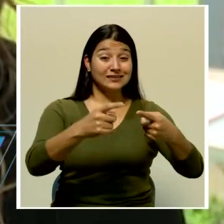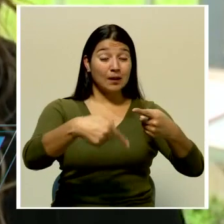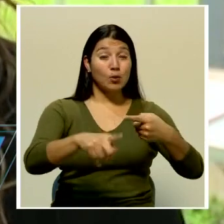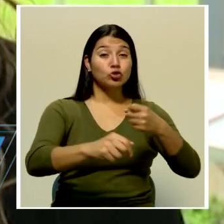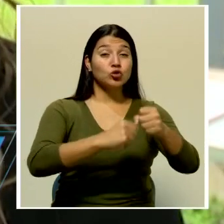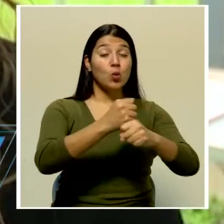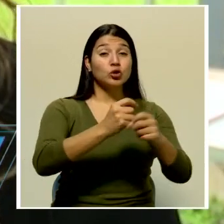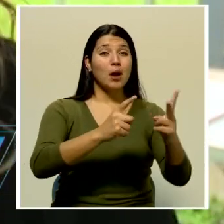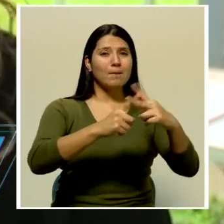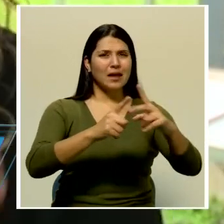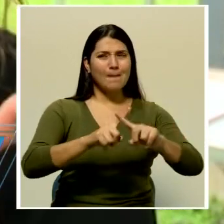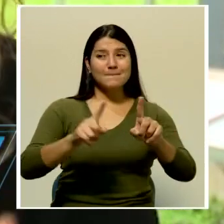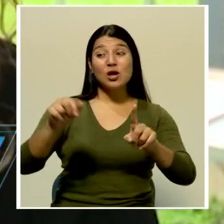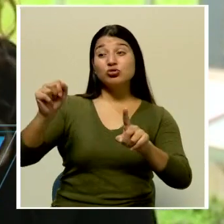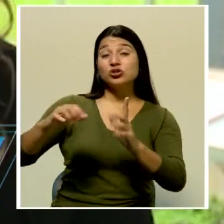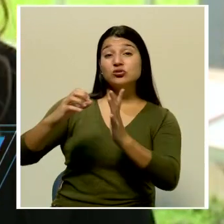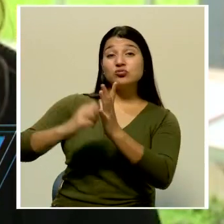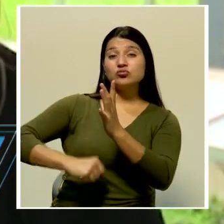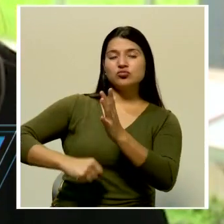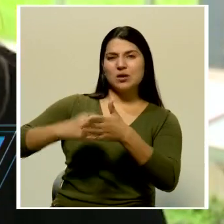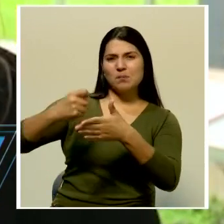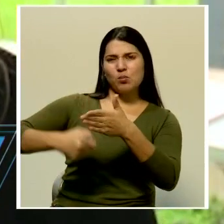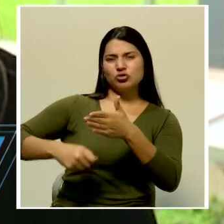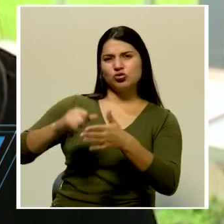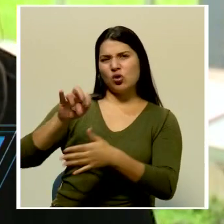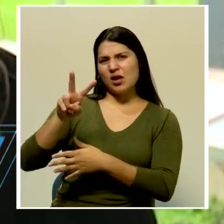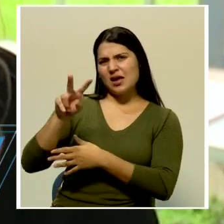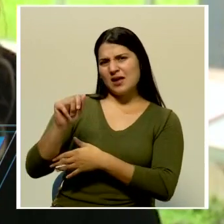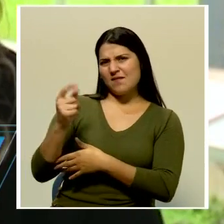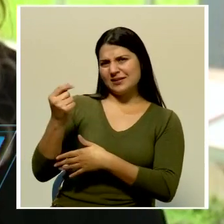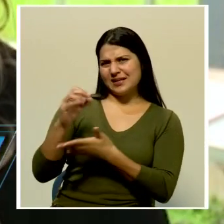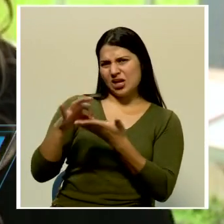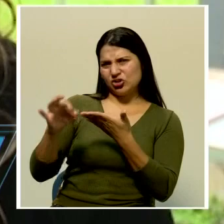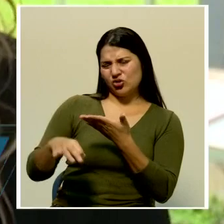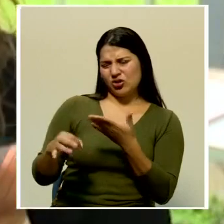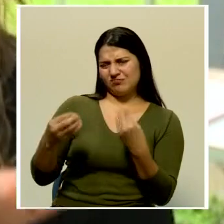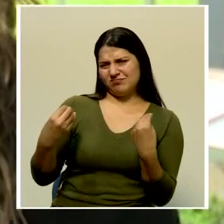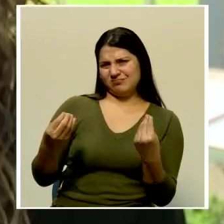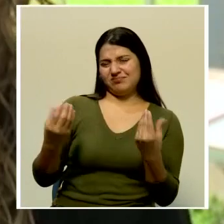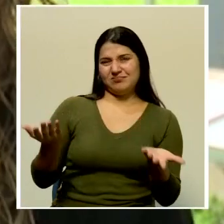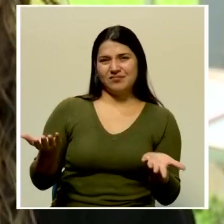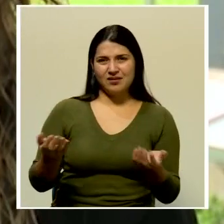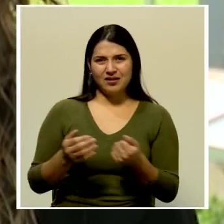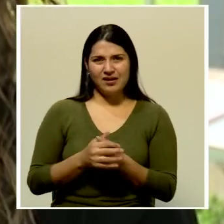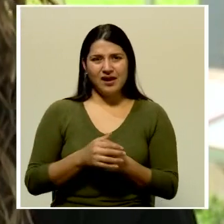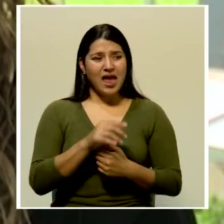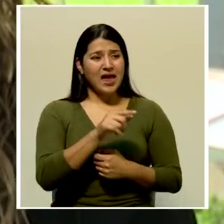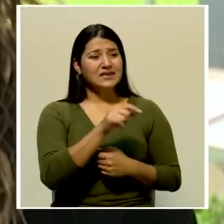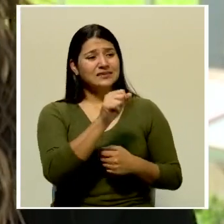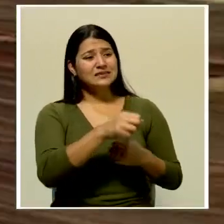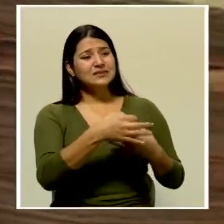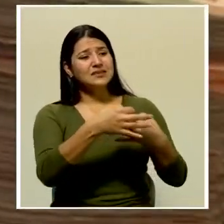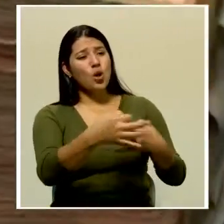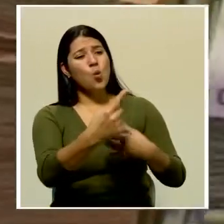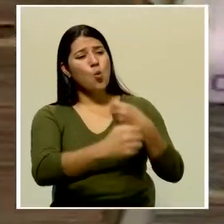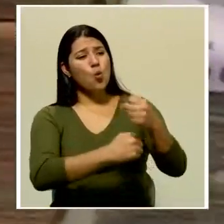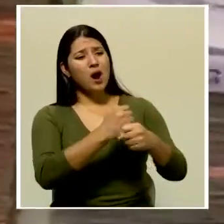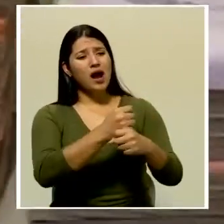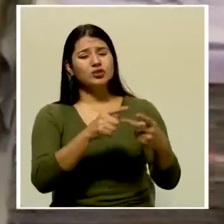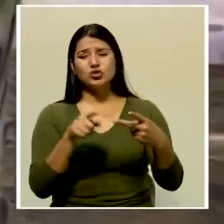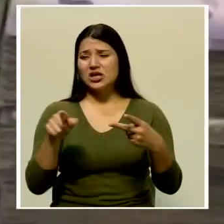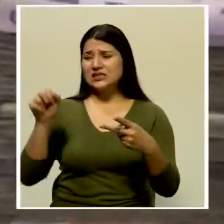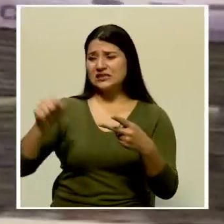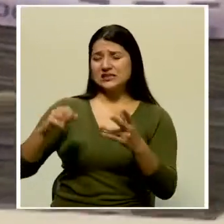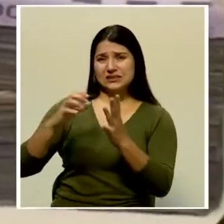le vemos como un sentido. quito este impuesto pero le voy a dejar un impuesto fijo y este solo me lo van a exonerar un año. Y después,